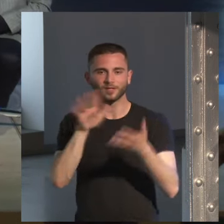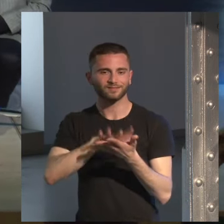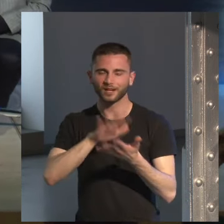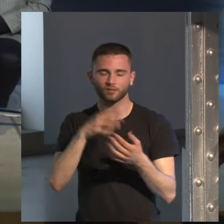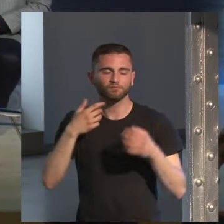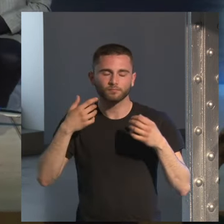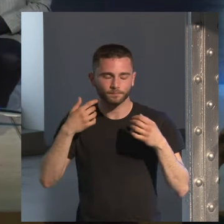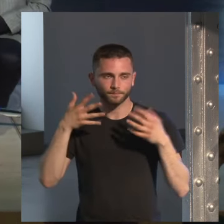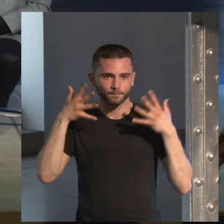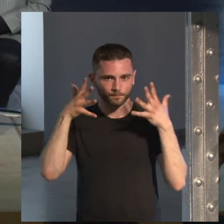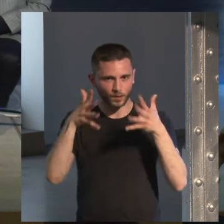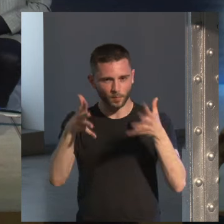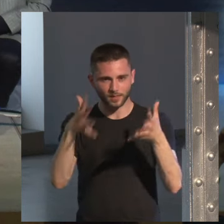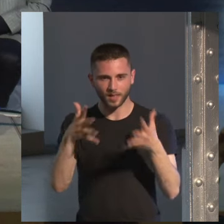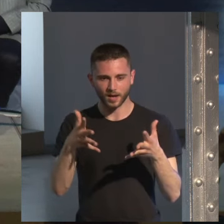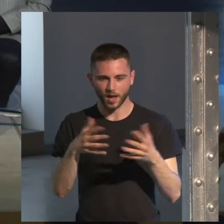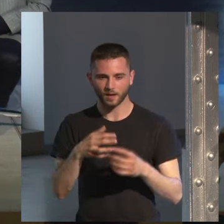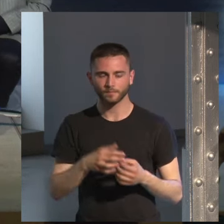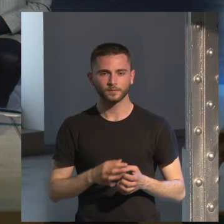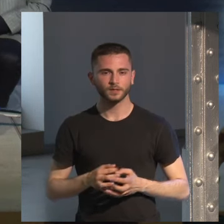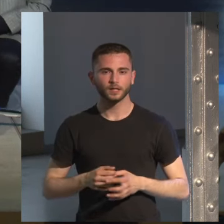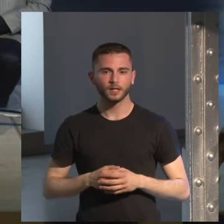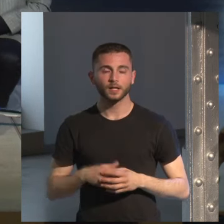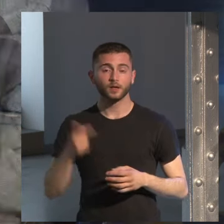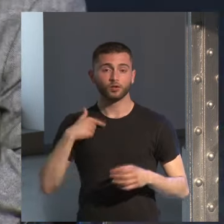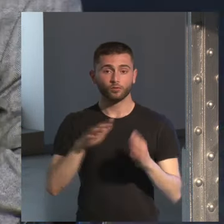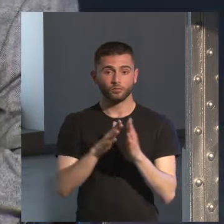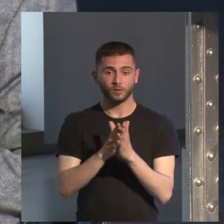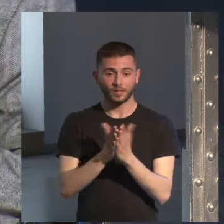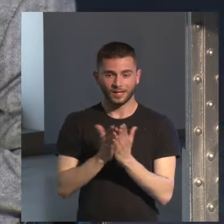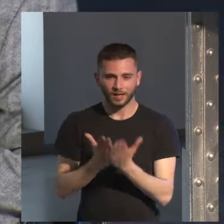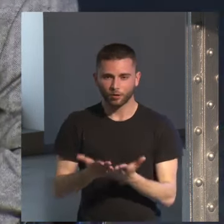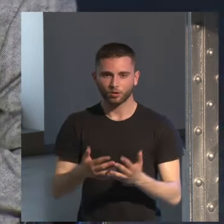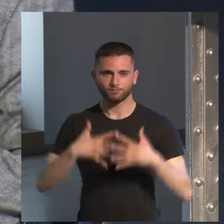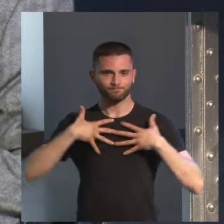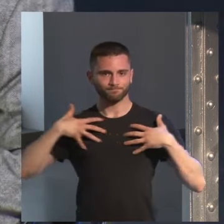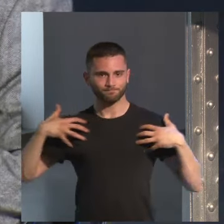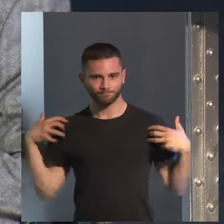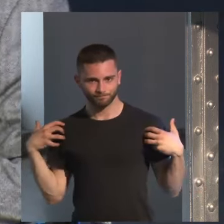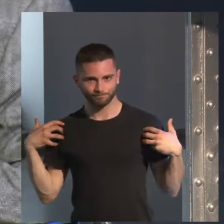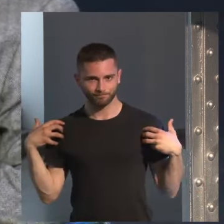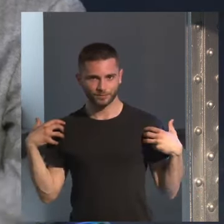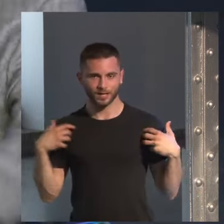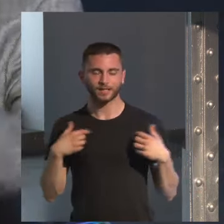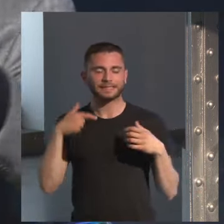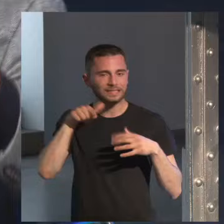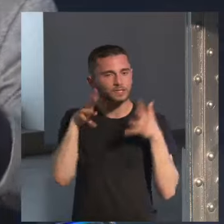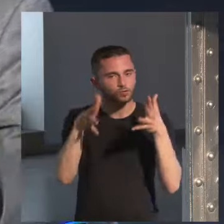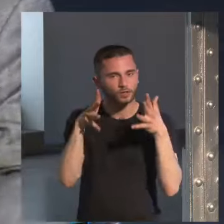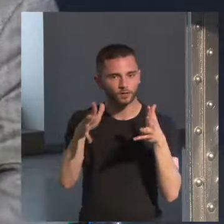pero bueno yo siempre recomiendo libros escuálidos y conmovedores por lo tanto empiezo por Salinger